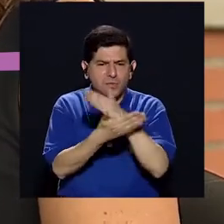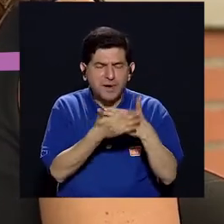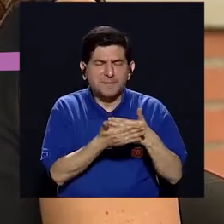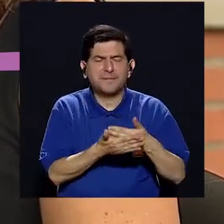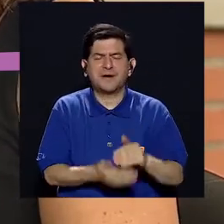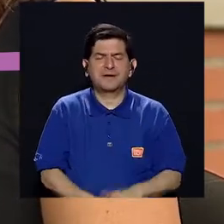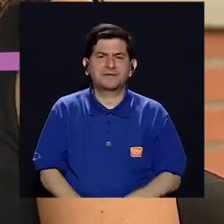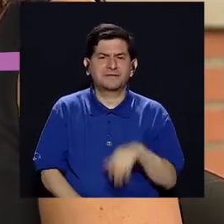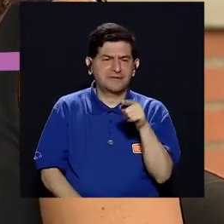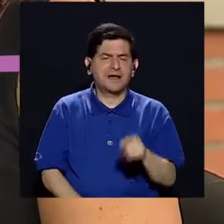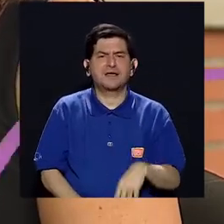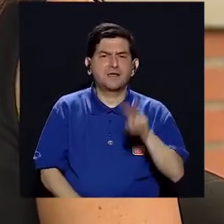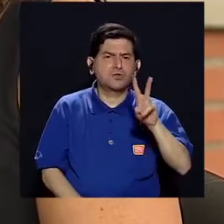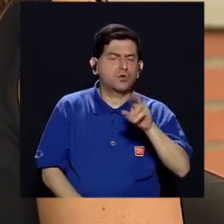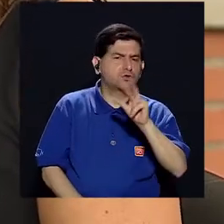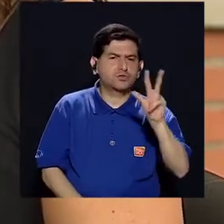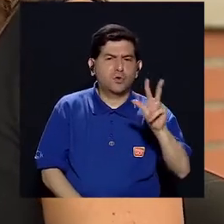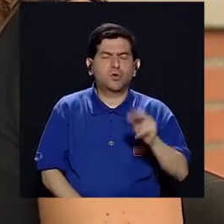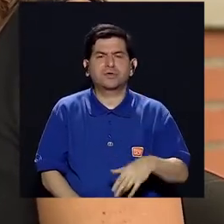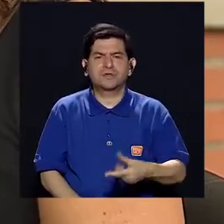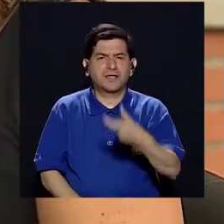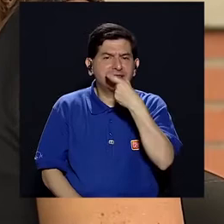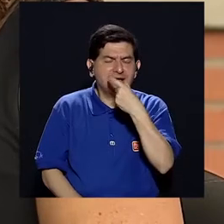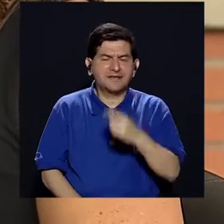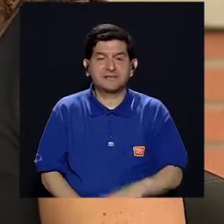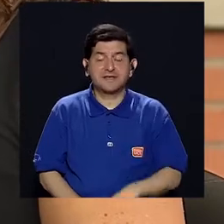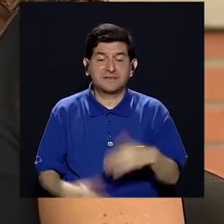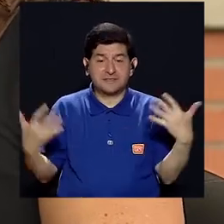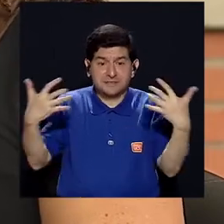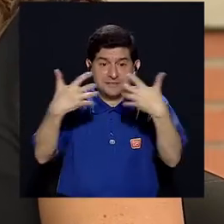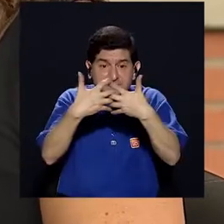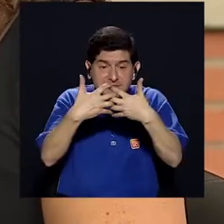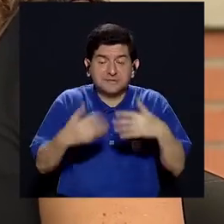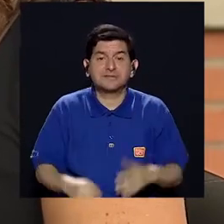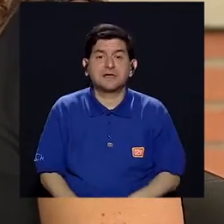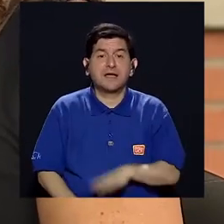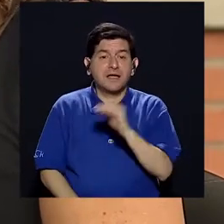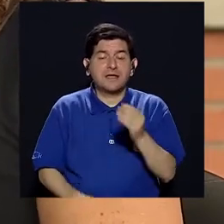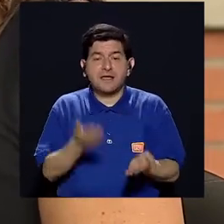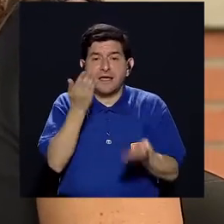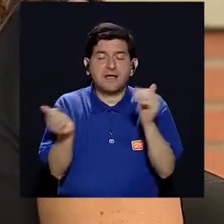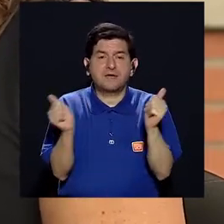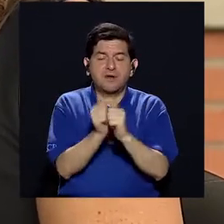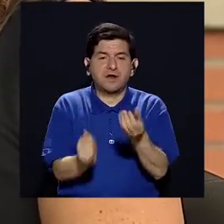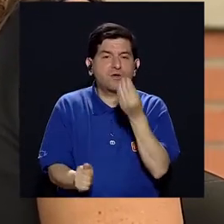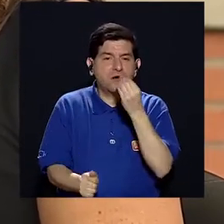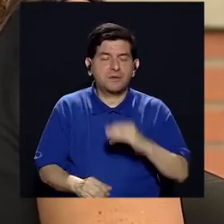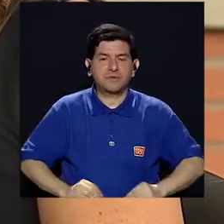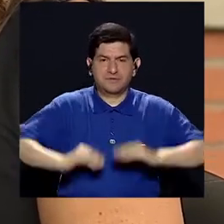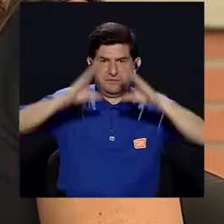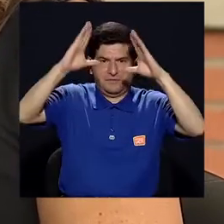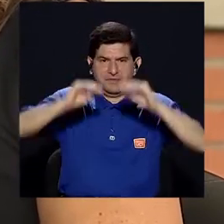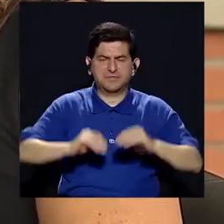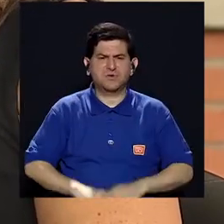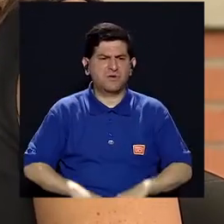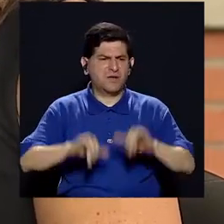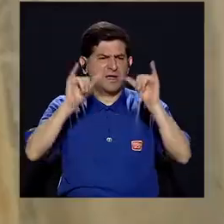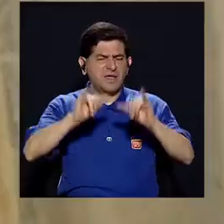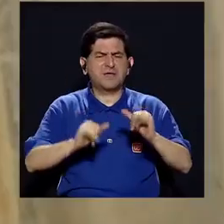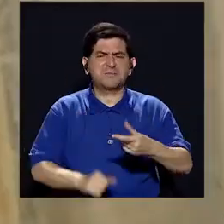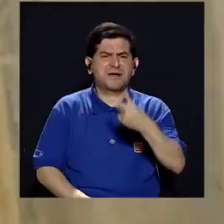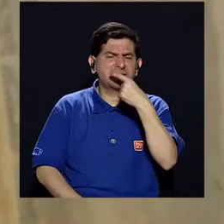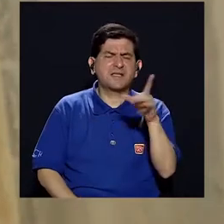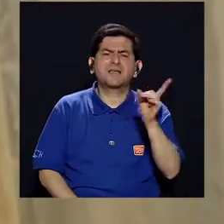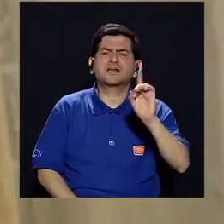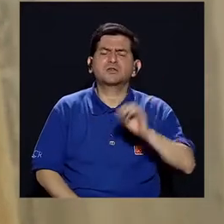una porción de dos galletitas, dos galletitas, equipararlo y balancearlo con el resto de alimentos que voy a consumir durante un día. ¿Y cómo se ven de conservar